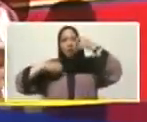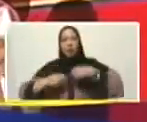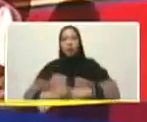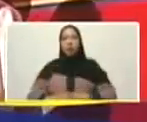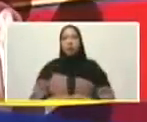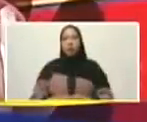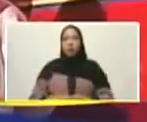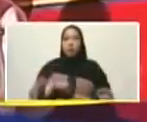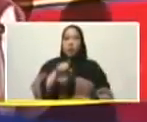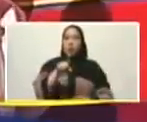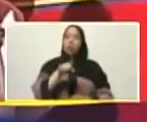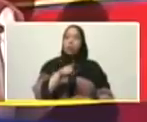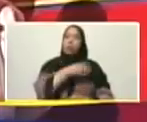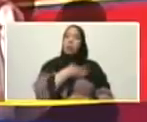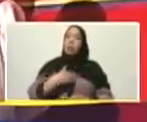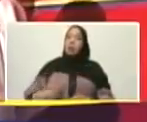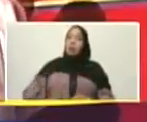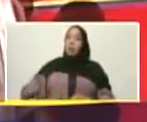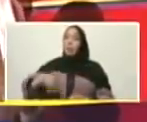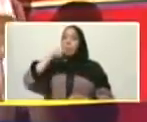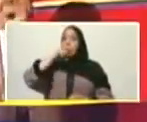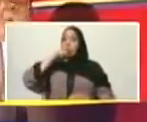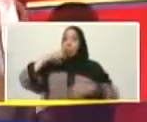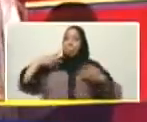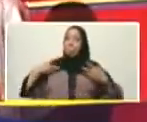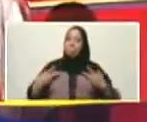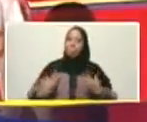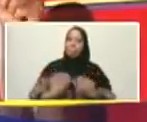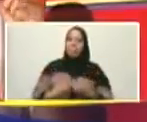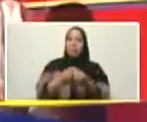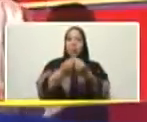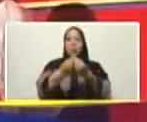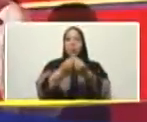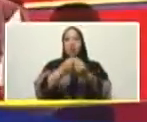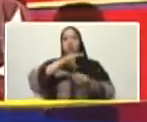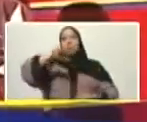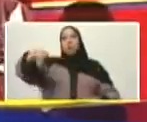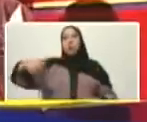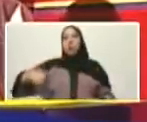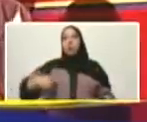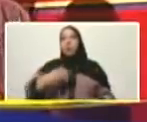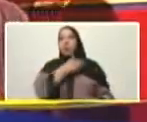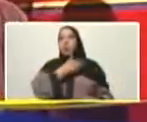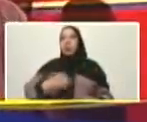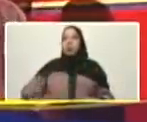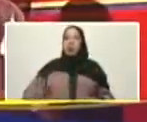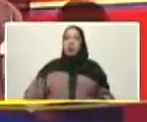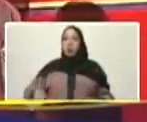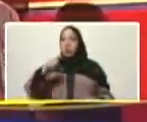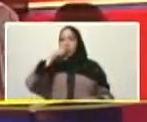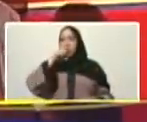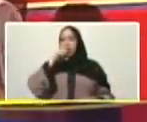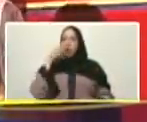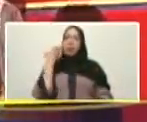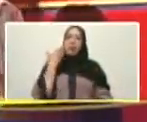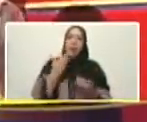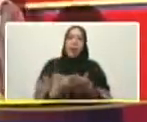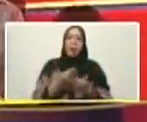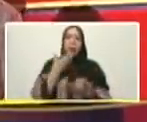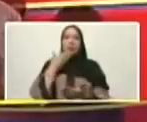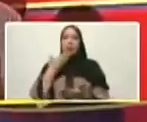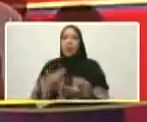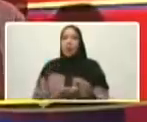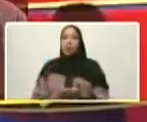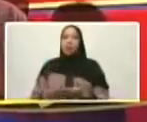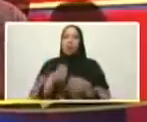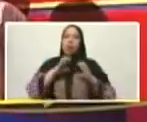y a usted por seguir su legado y por ser nuestro presidente gracias señor presidente se lo